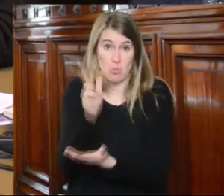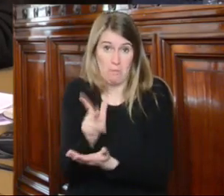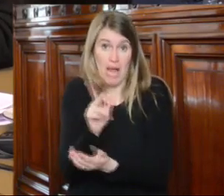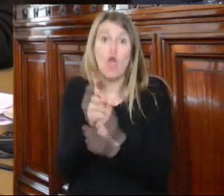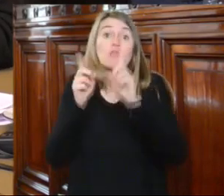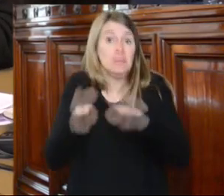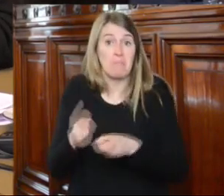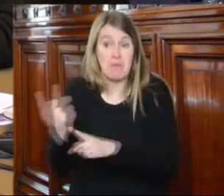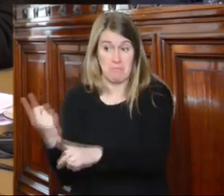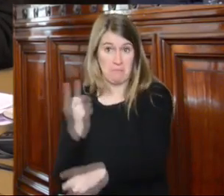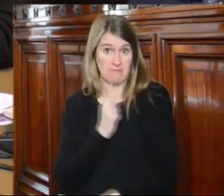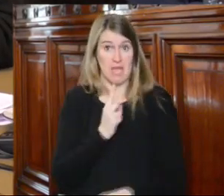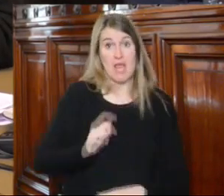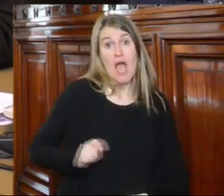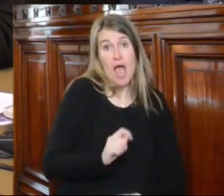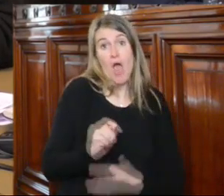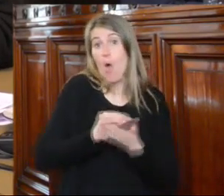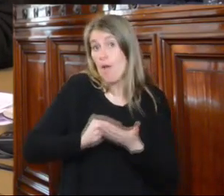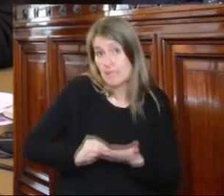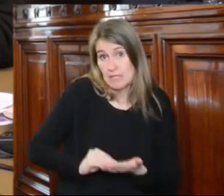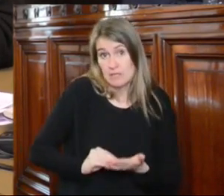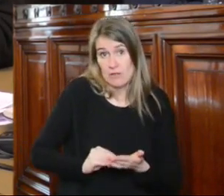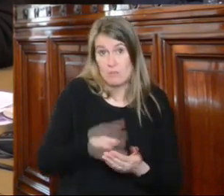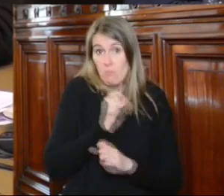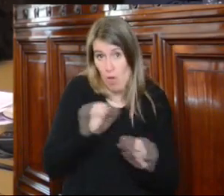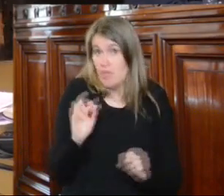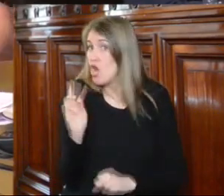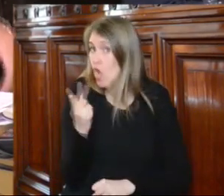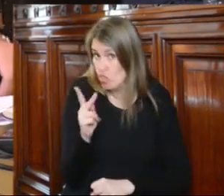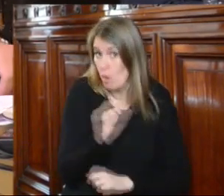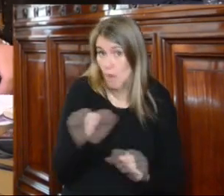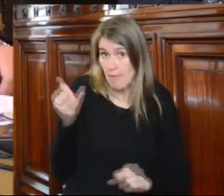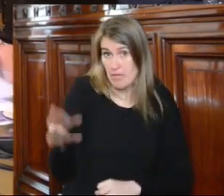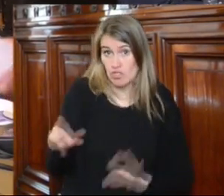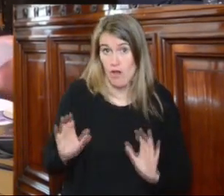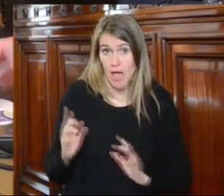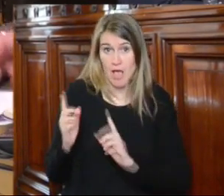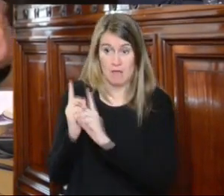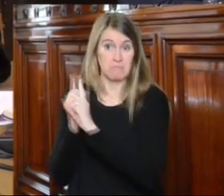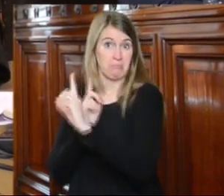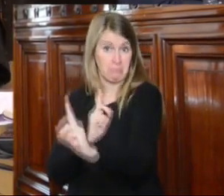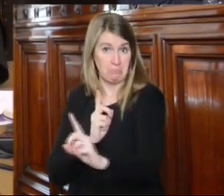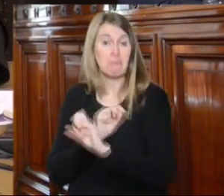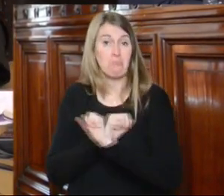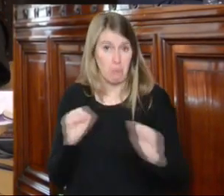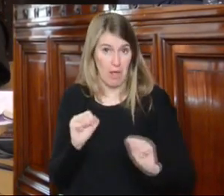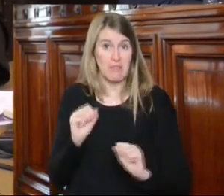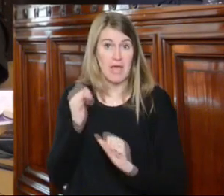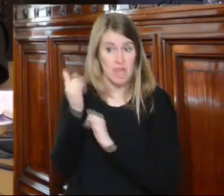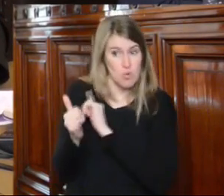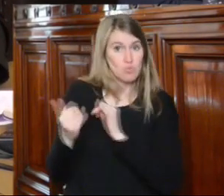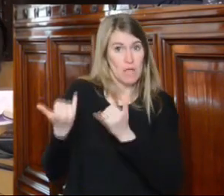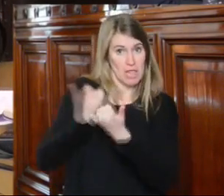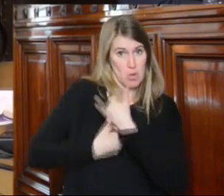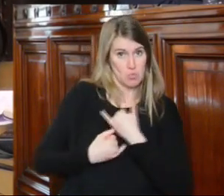jurisdiccional efectiva o tutela administrativa efectiva pero tal vez para que